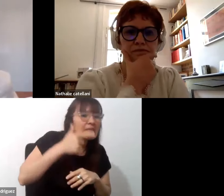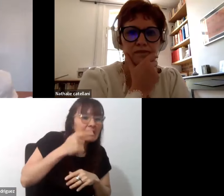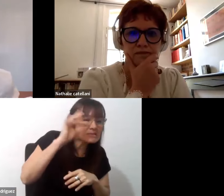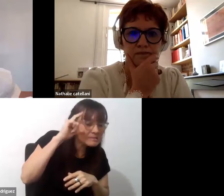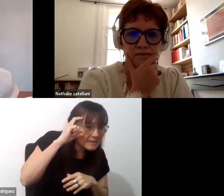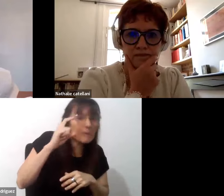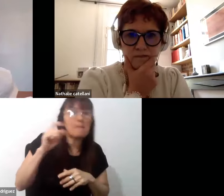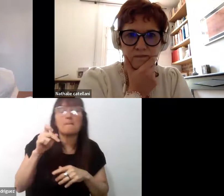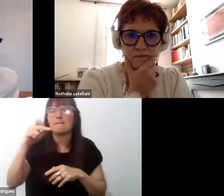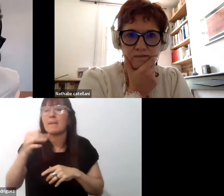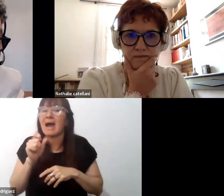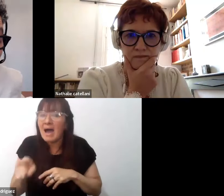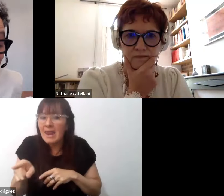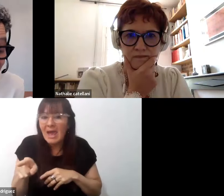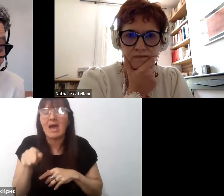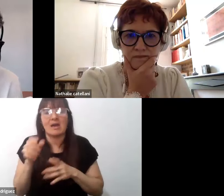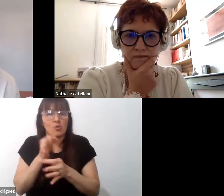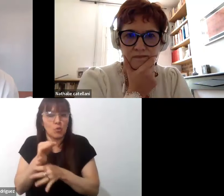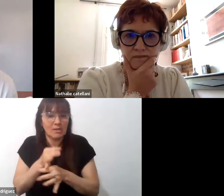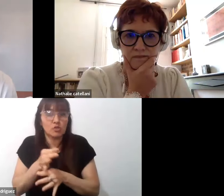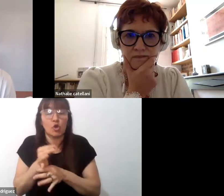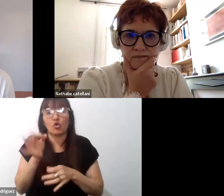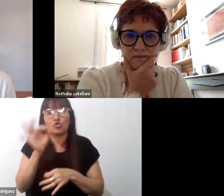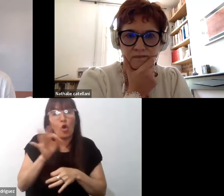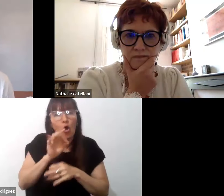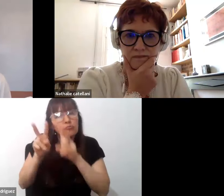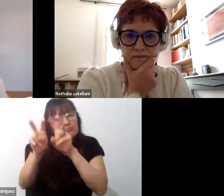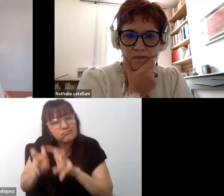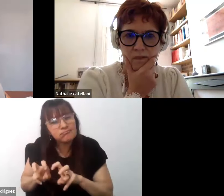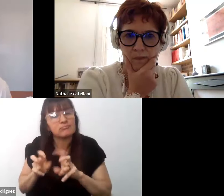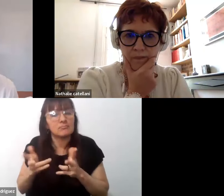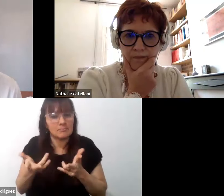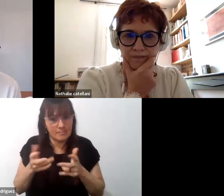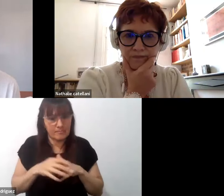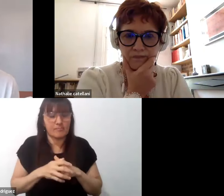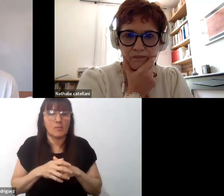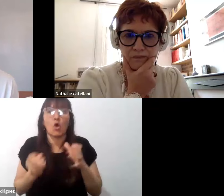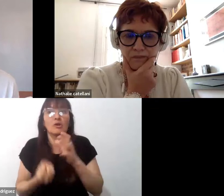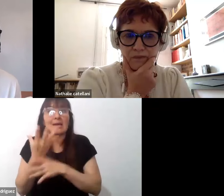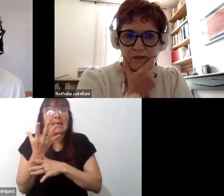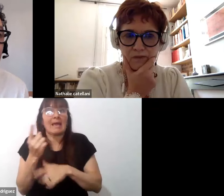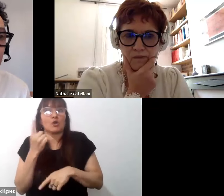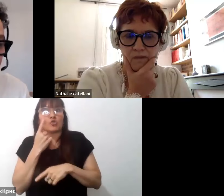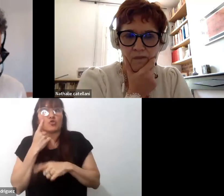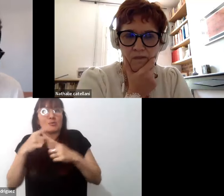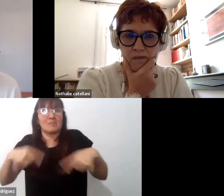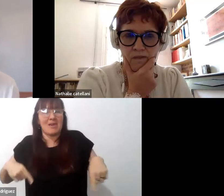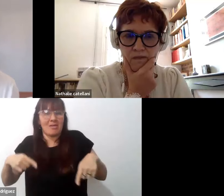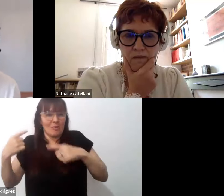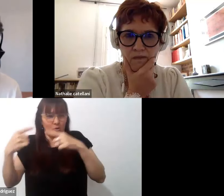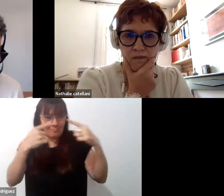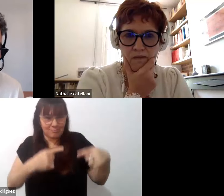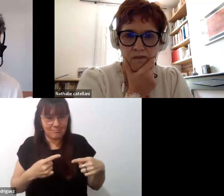educación, o que indagan y producen o crean saberes y conocimientos en